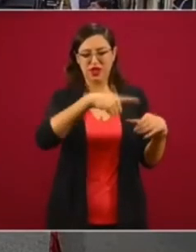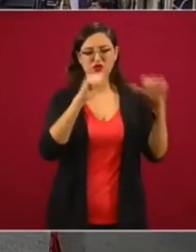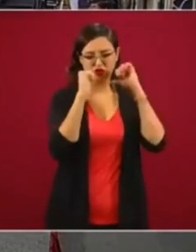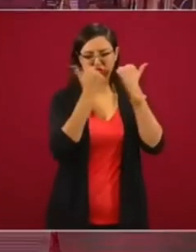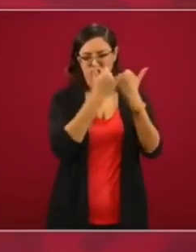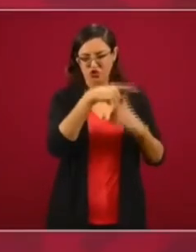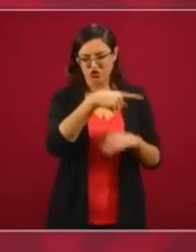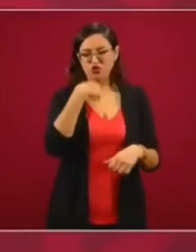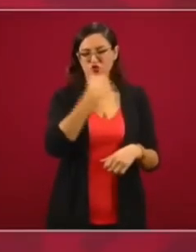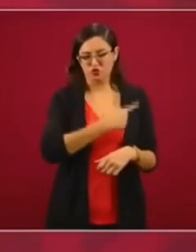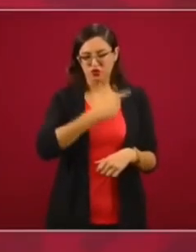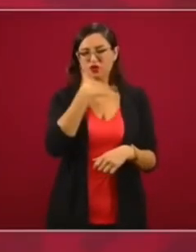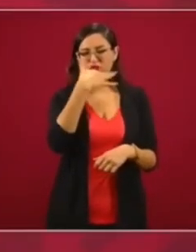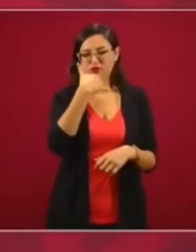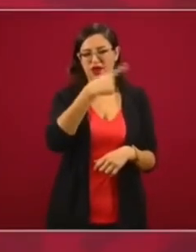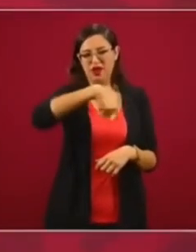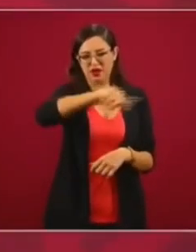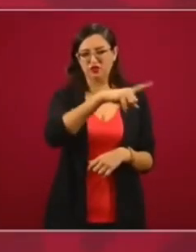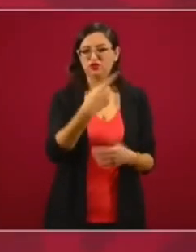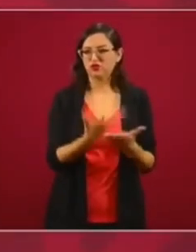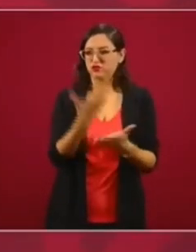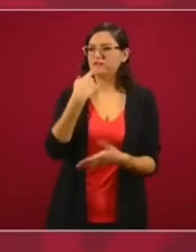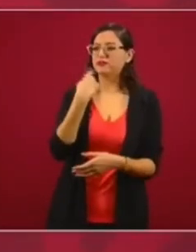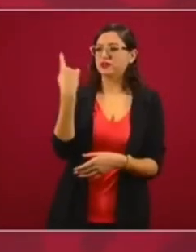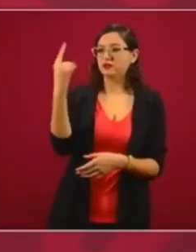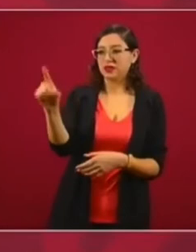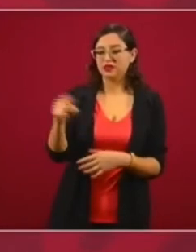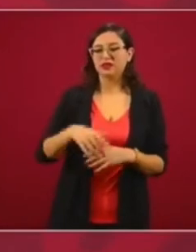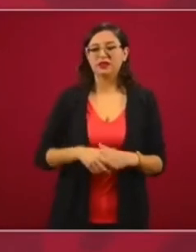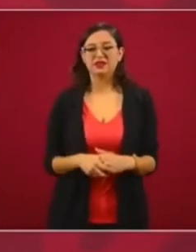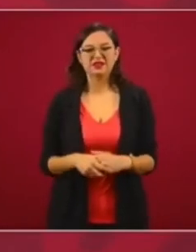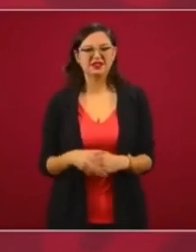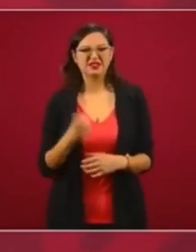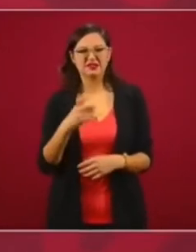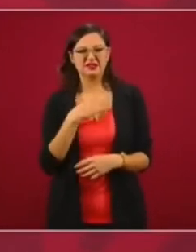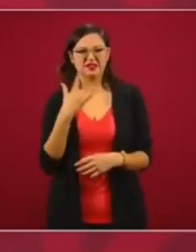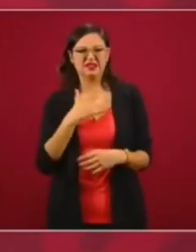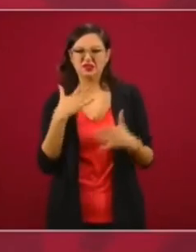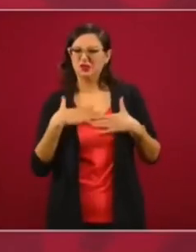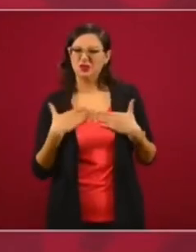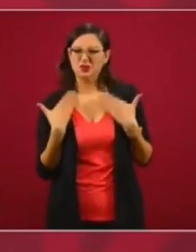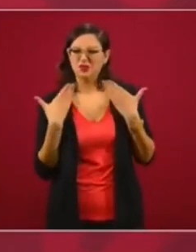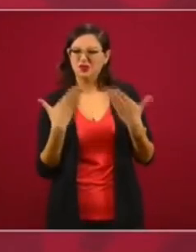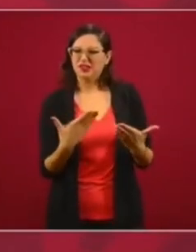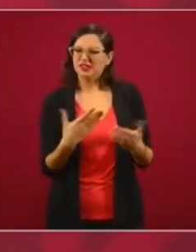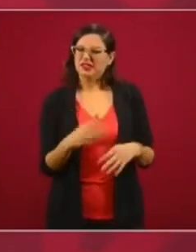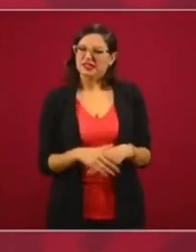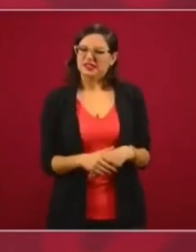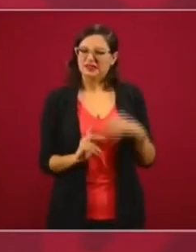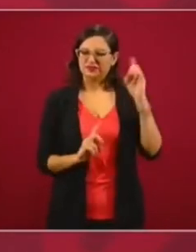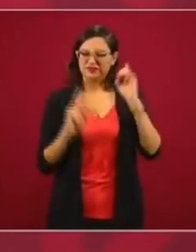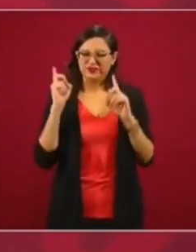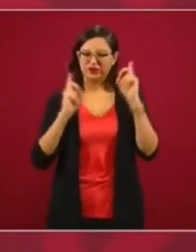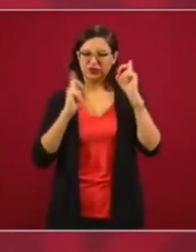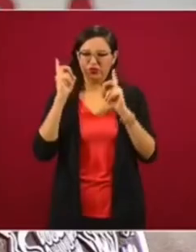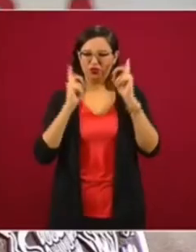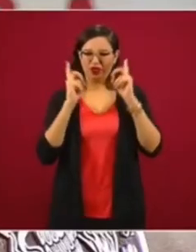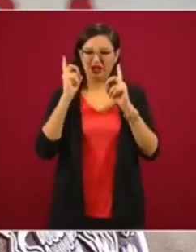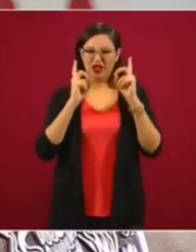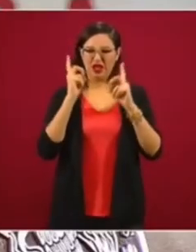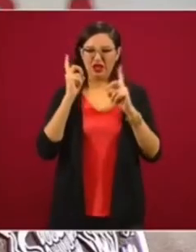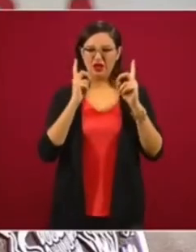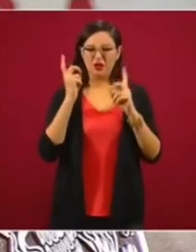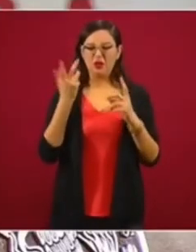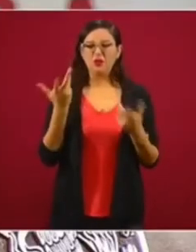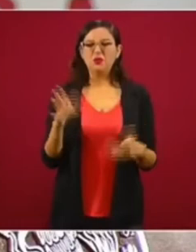eso no me da mucha confianza, porque eso es Claudio